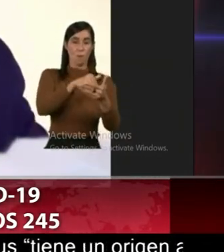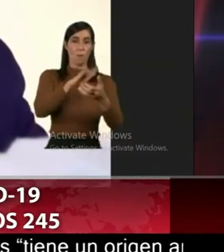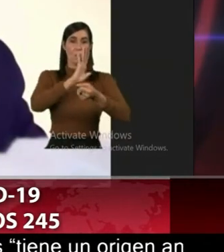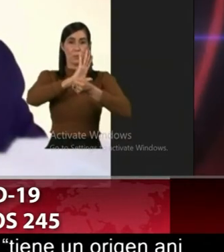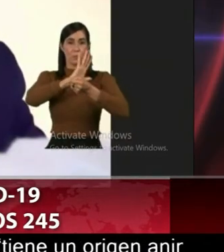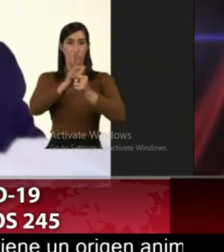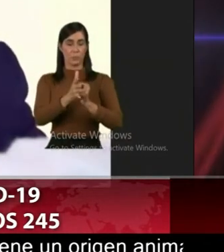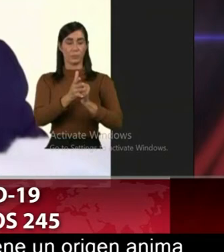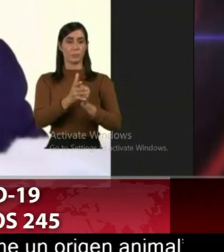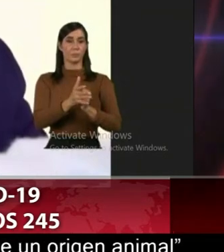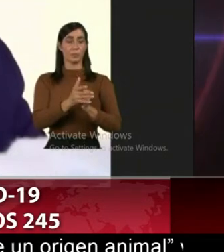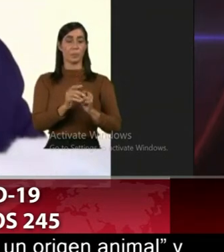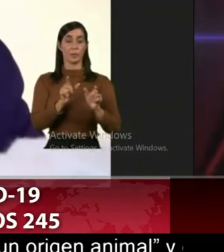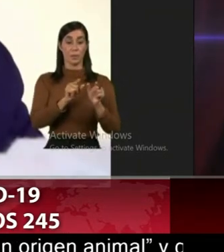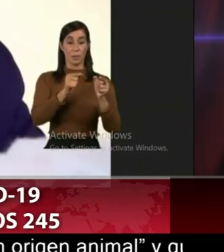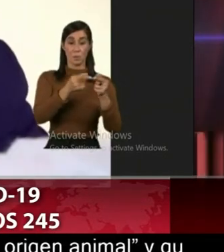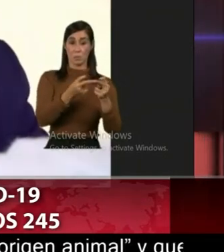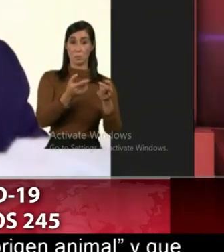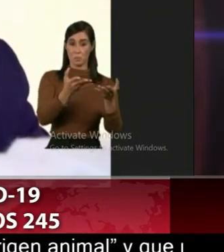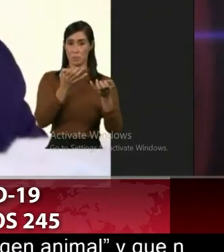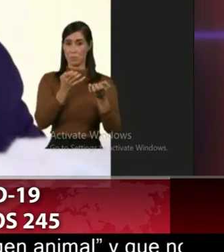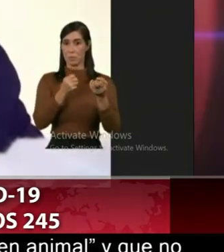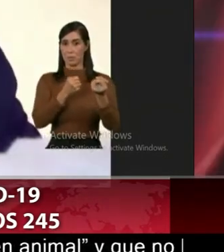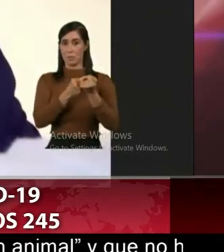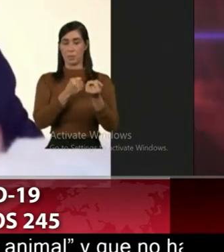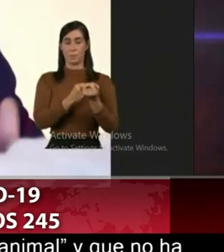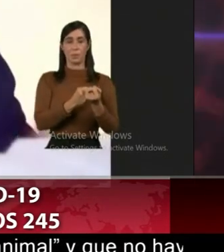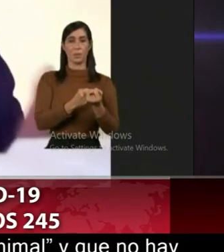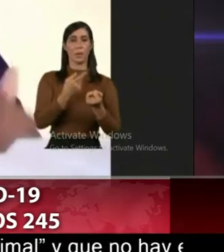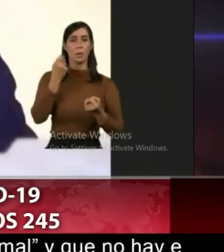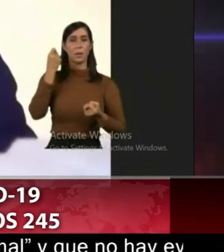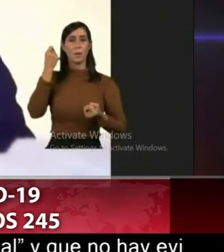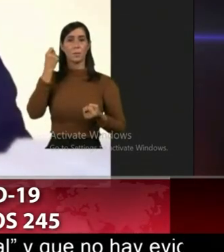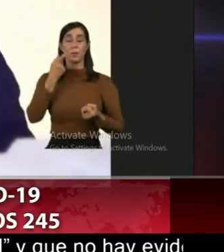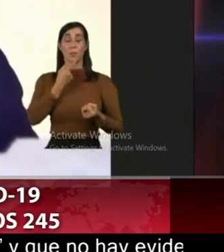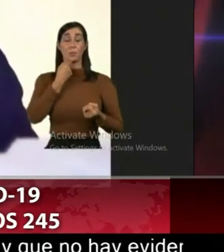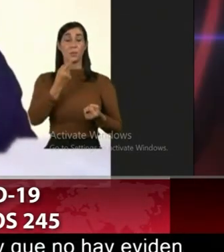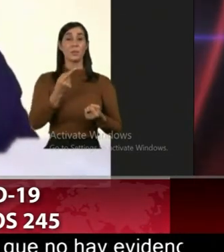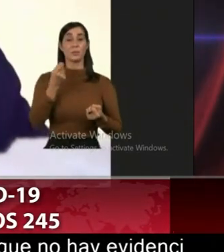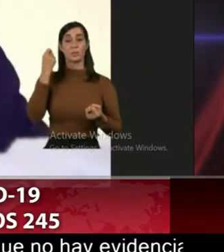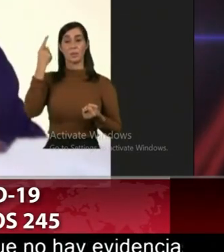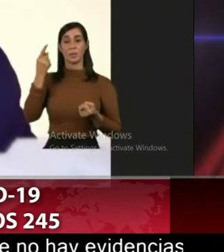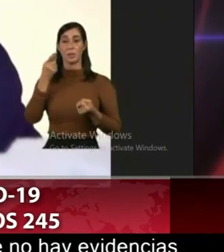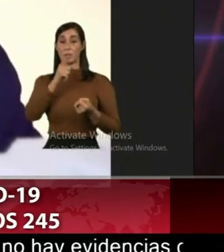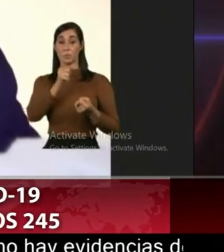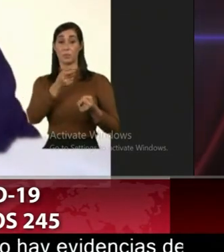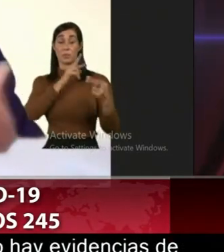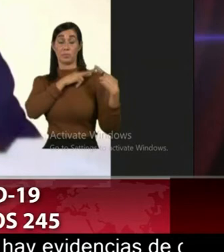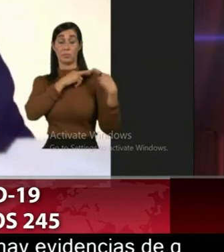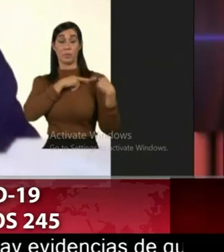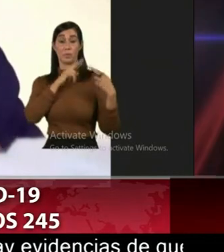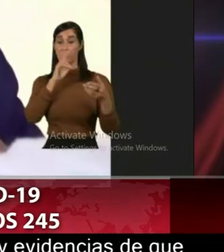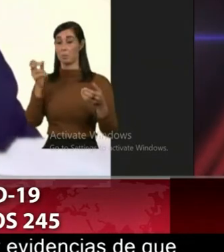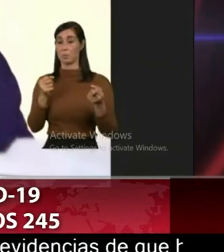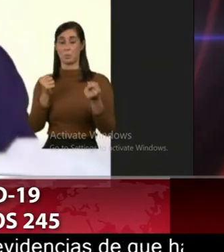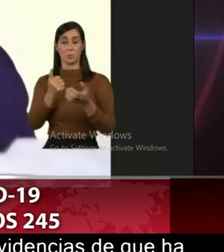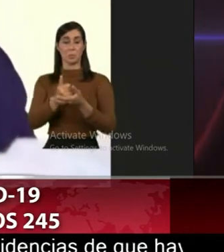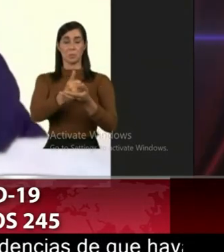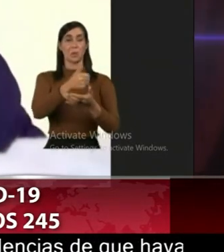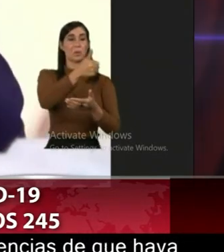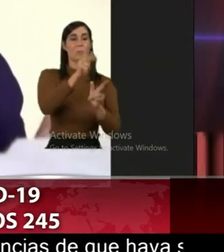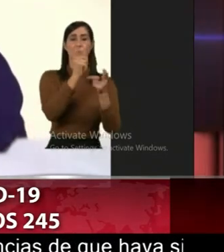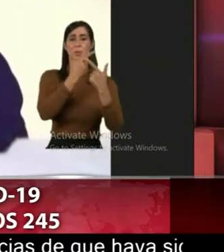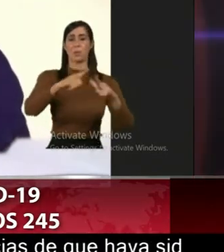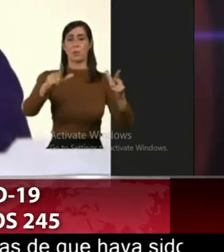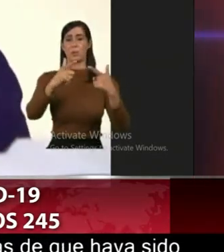pero entienden que las autoridades no le están dando participación más que ellas mismas